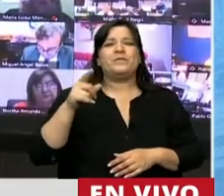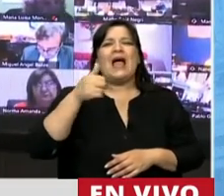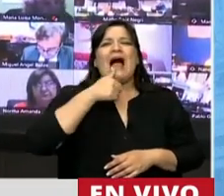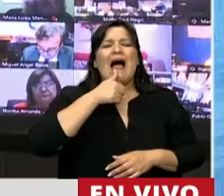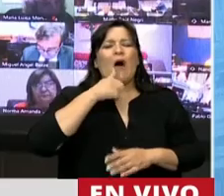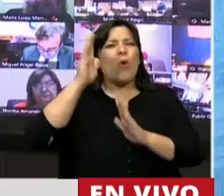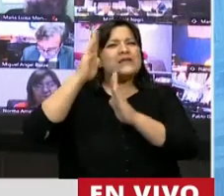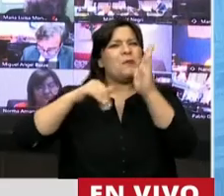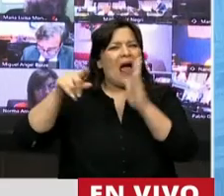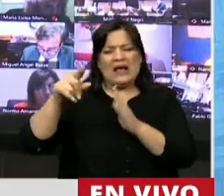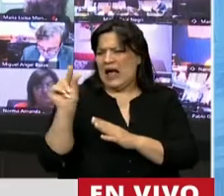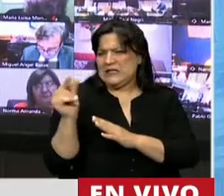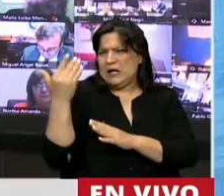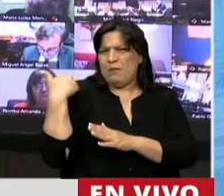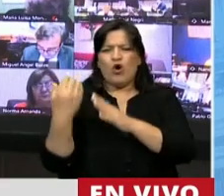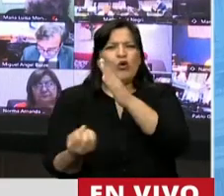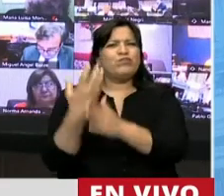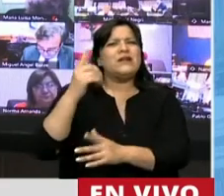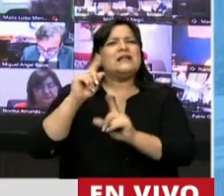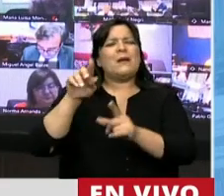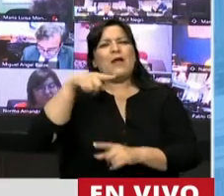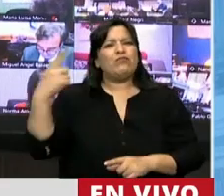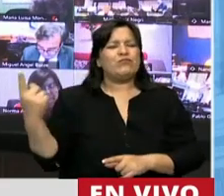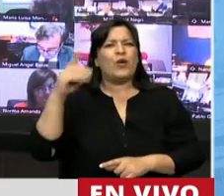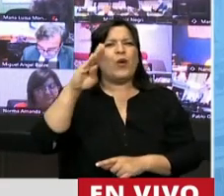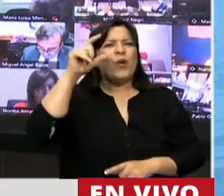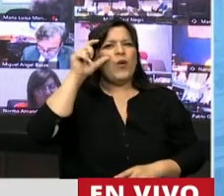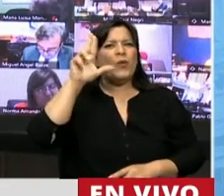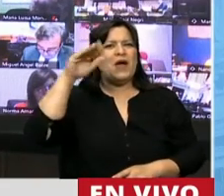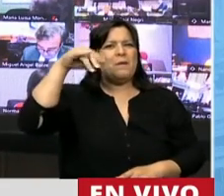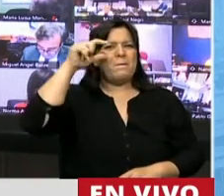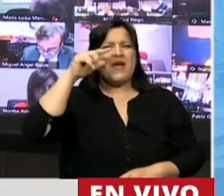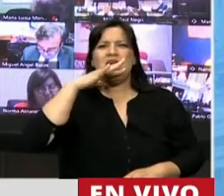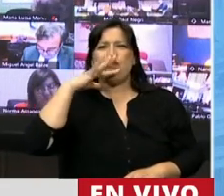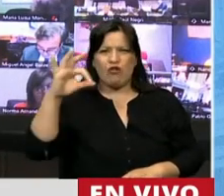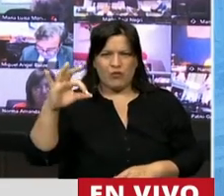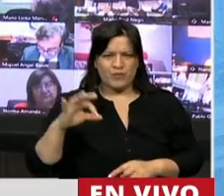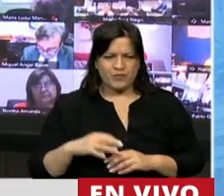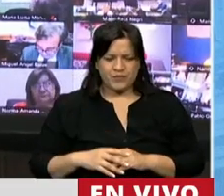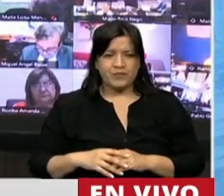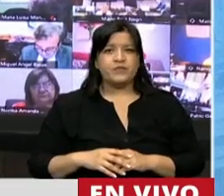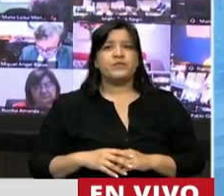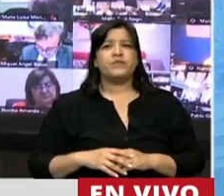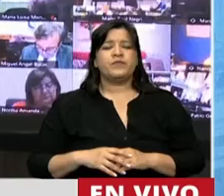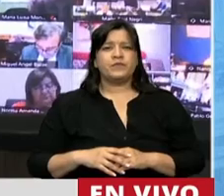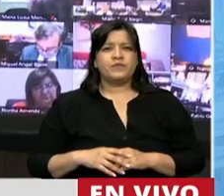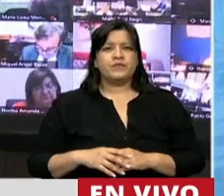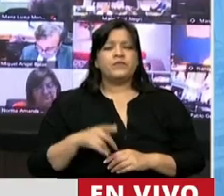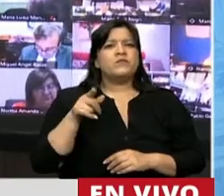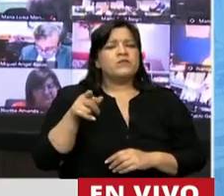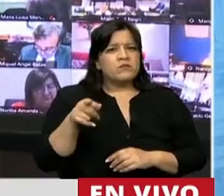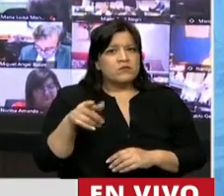municipio creado hace poco, y Bermejo del otro lado del río. Esto, que vayan los